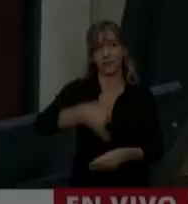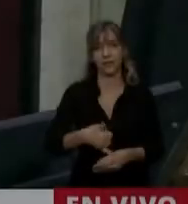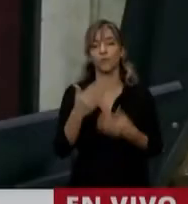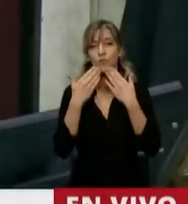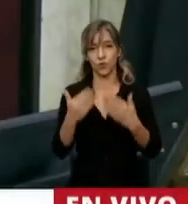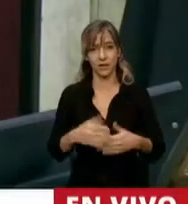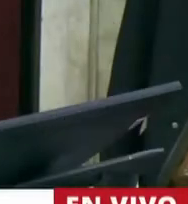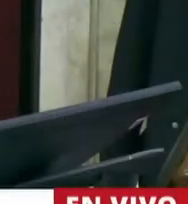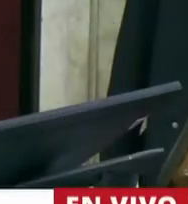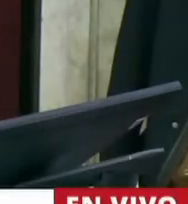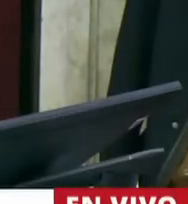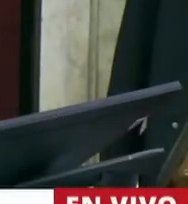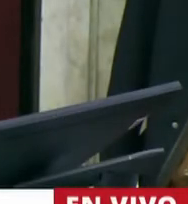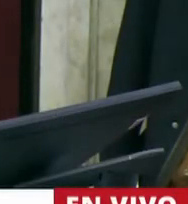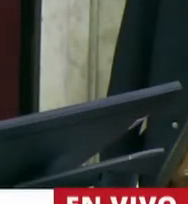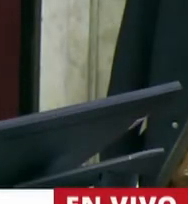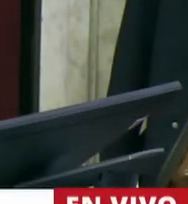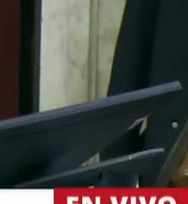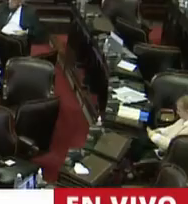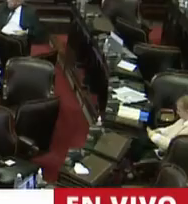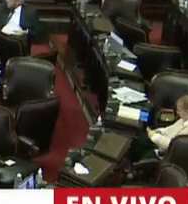Tiene la palabra la diputada Gabriela Lena.